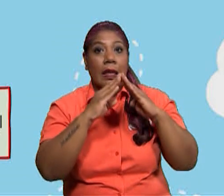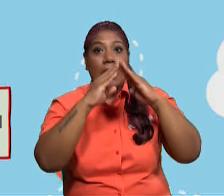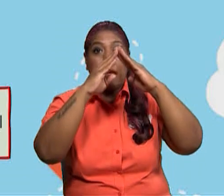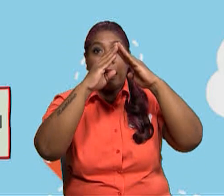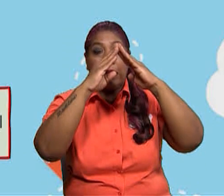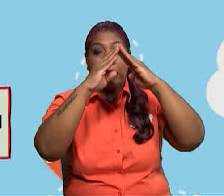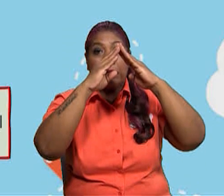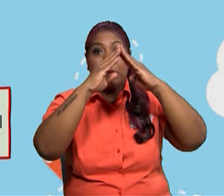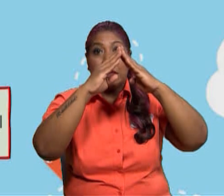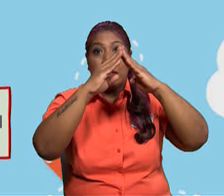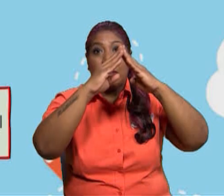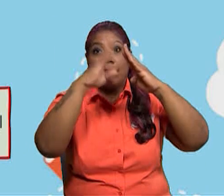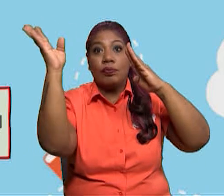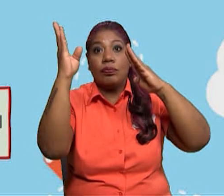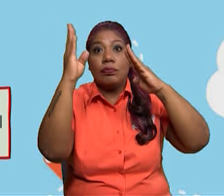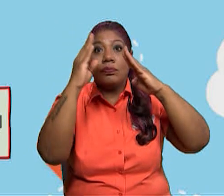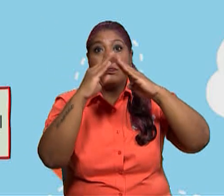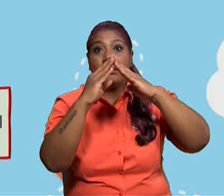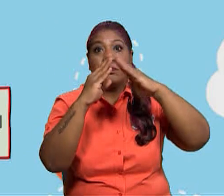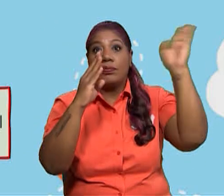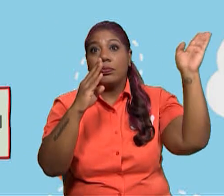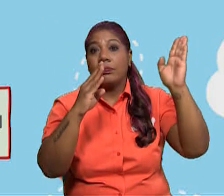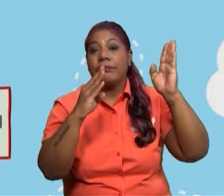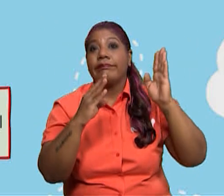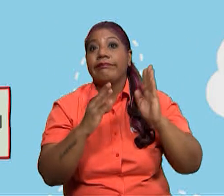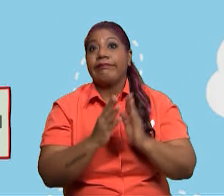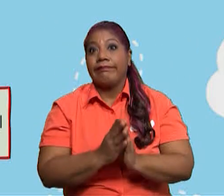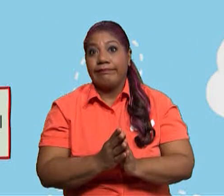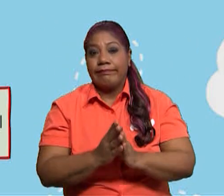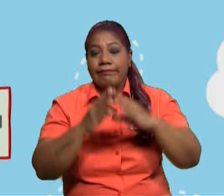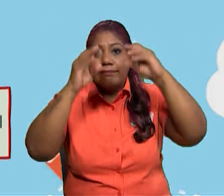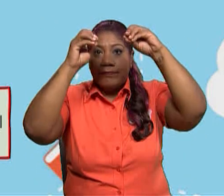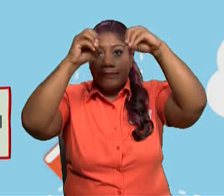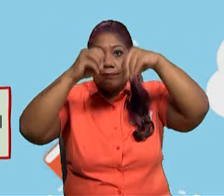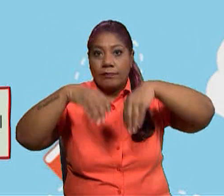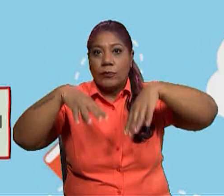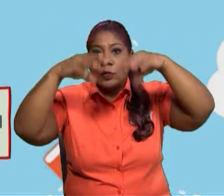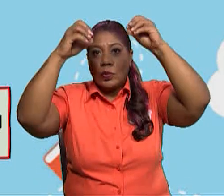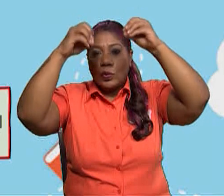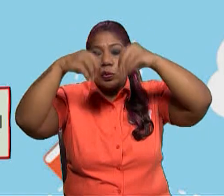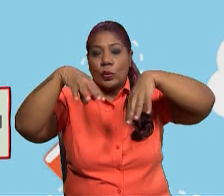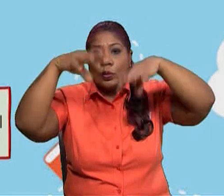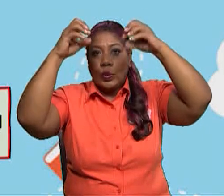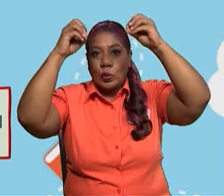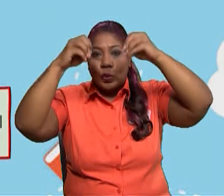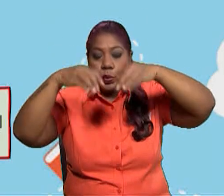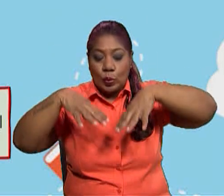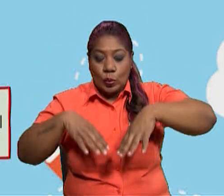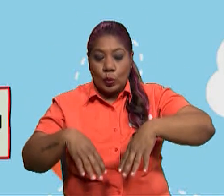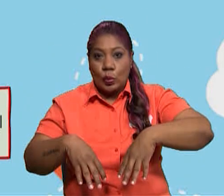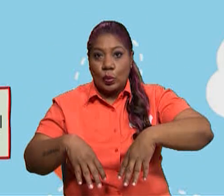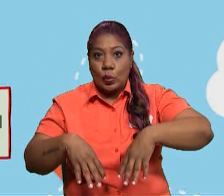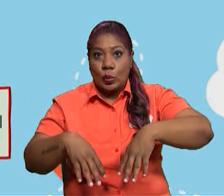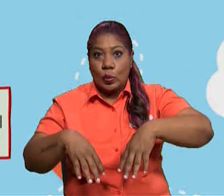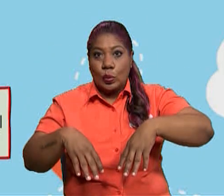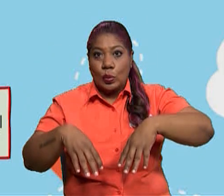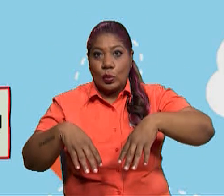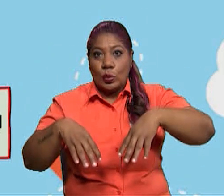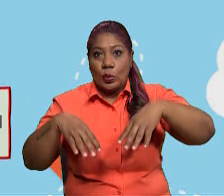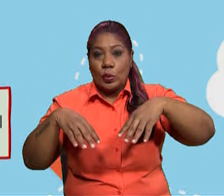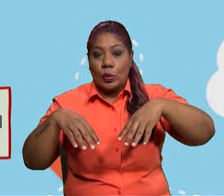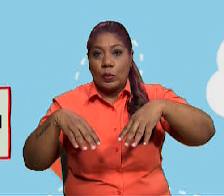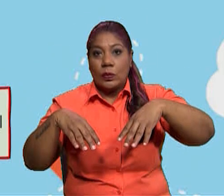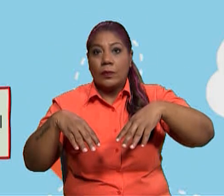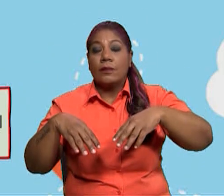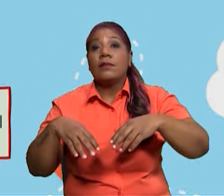a volar. También tenemos inundaciones. Ocurre cuando los ríos se salen de su cauce y sus